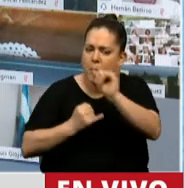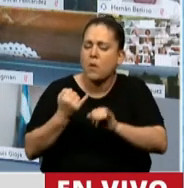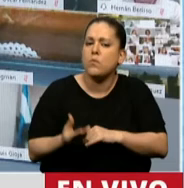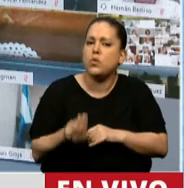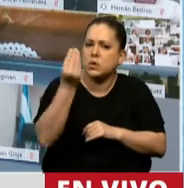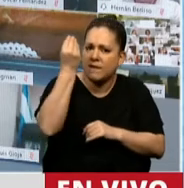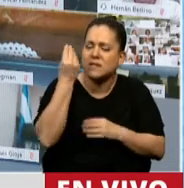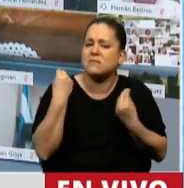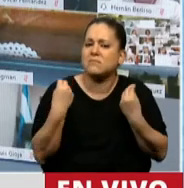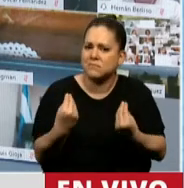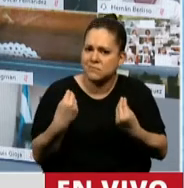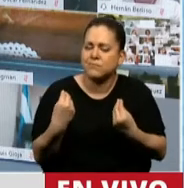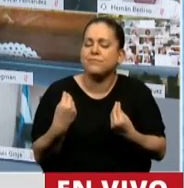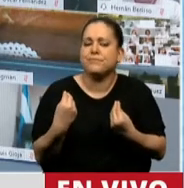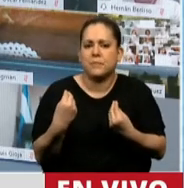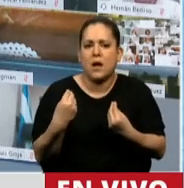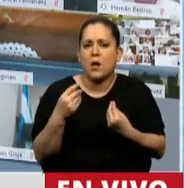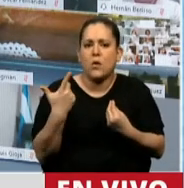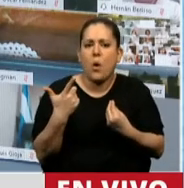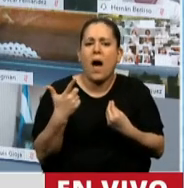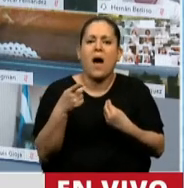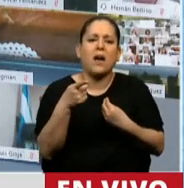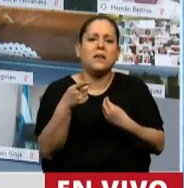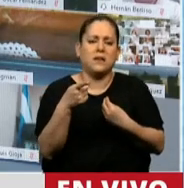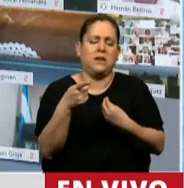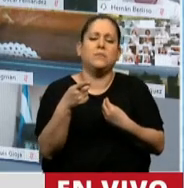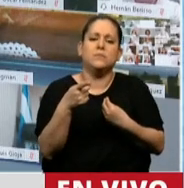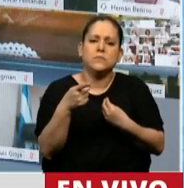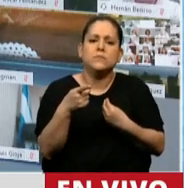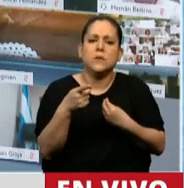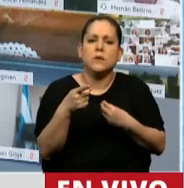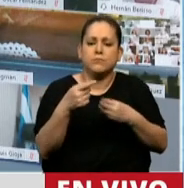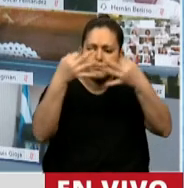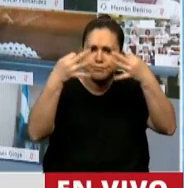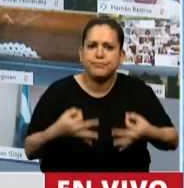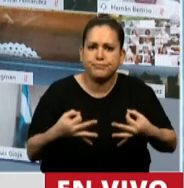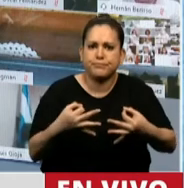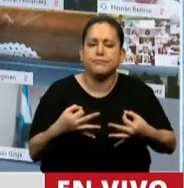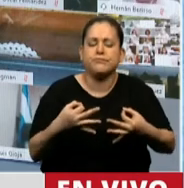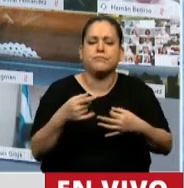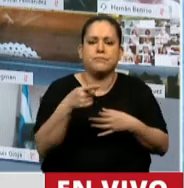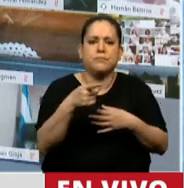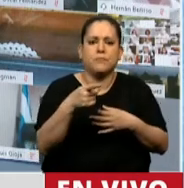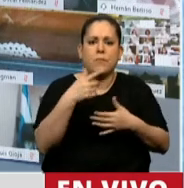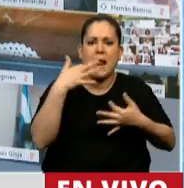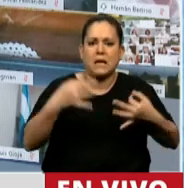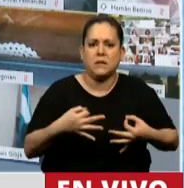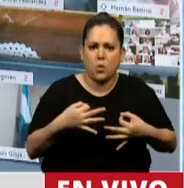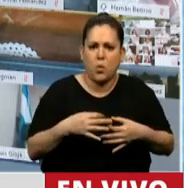muchas veces no se aplican con el rigor necesario para que esto se cumpla.